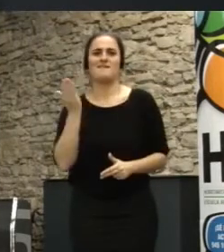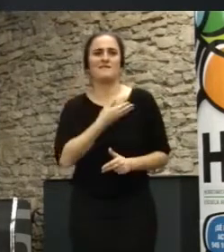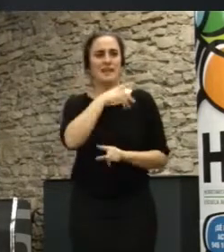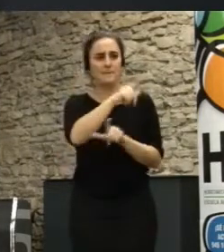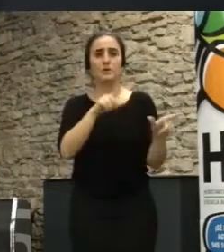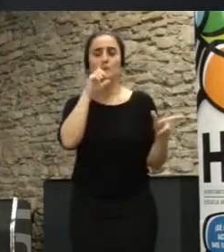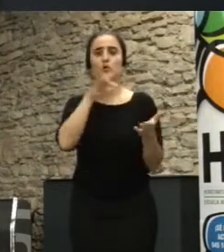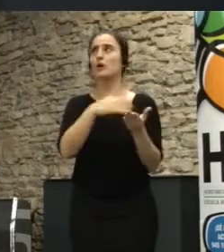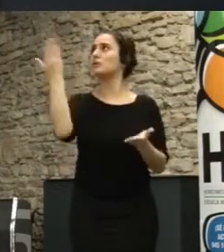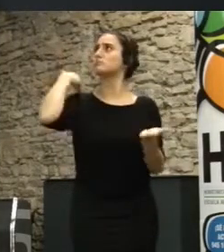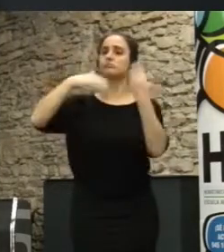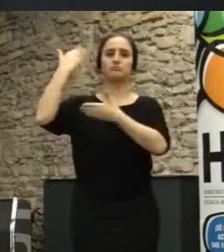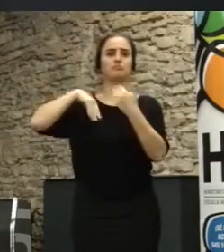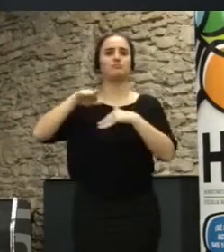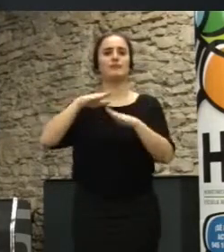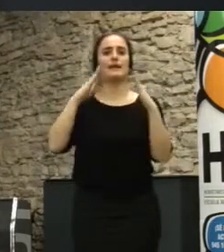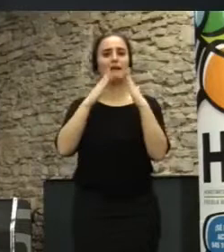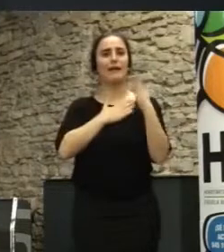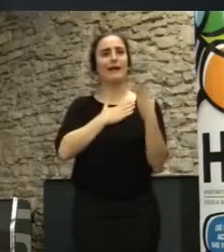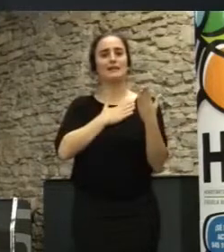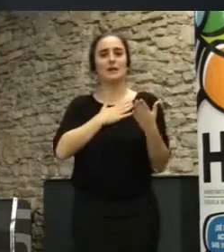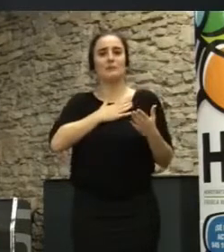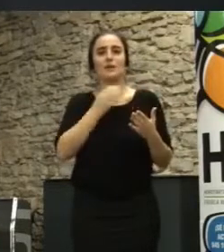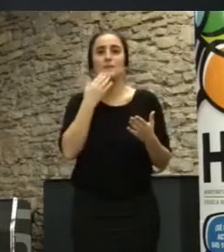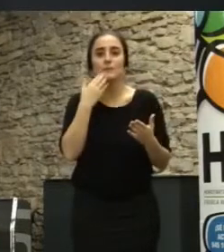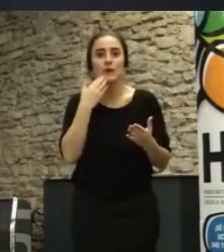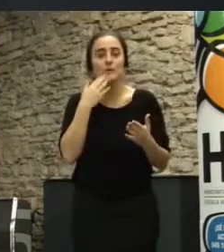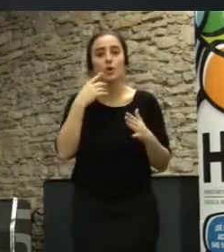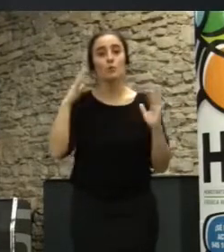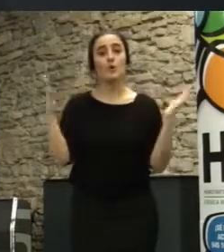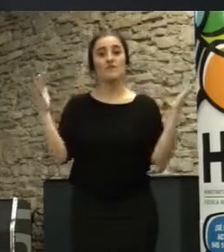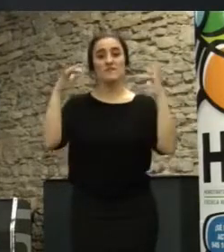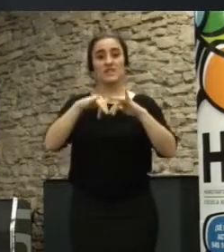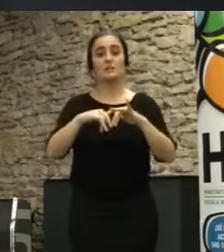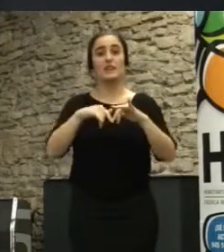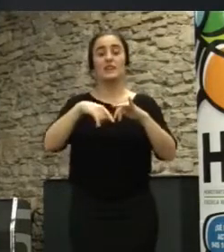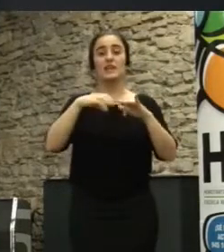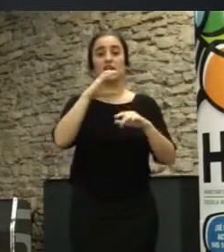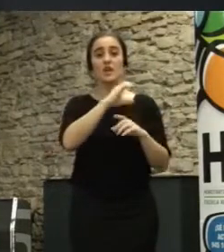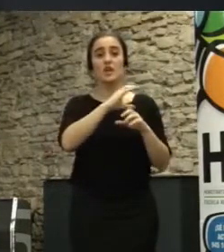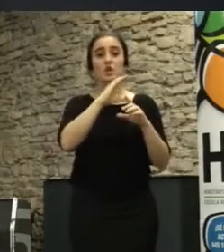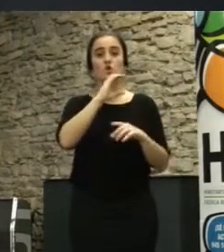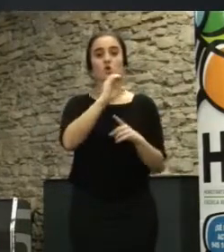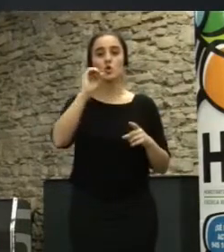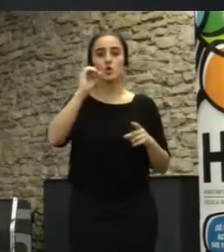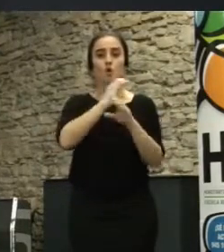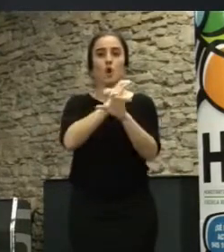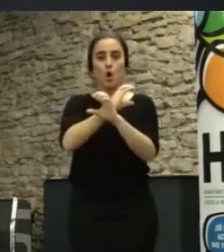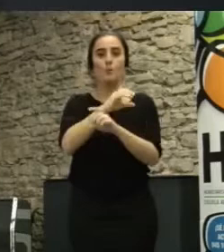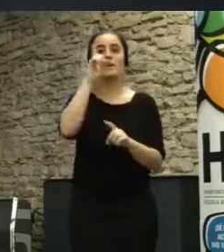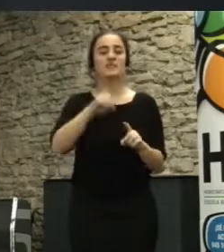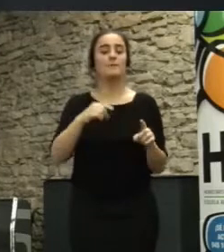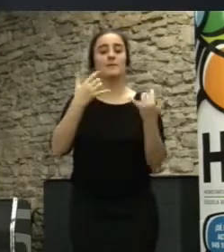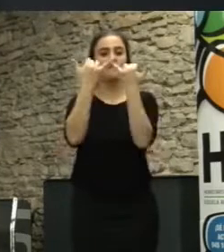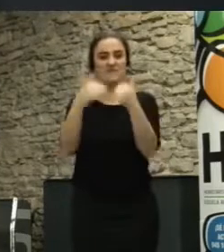sido su casa el campo de cebada ahí ha pasado de todo desde festividades de cómic a salsómetros a conferencias a documentales a fiestas